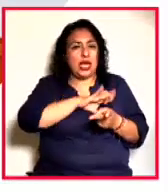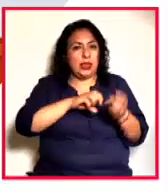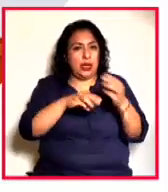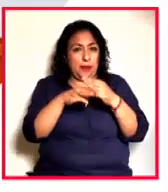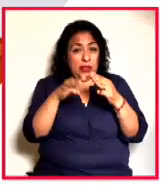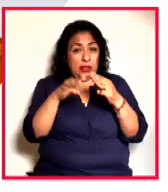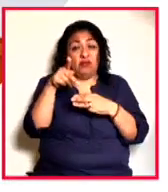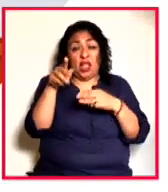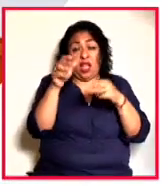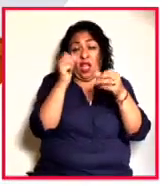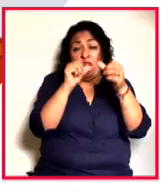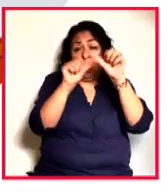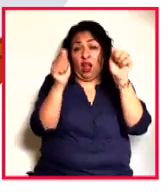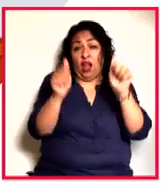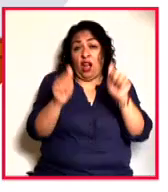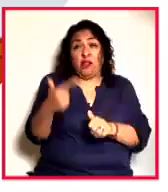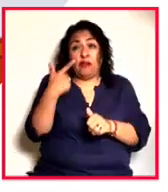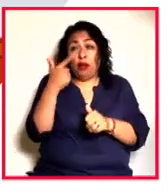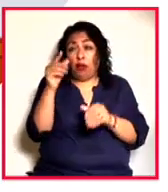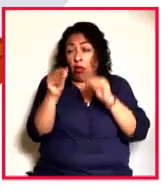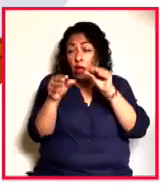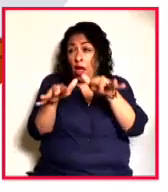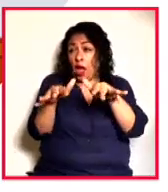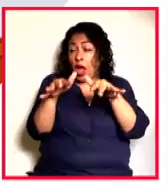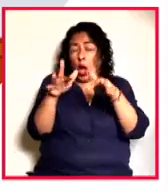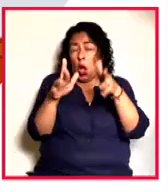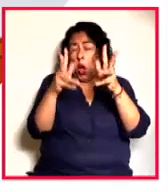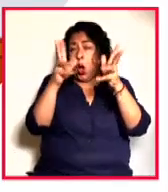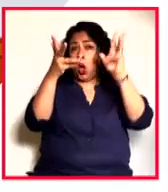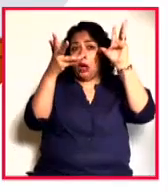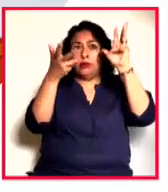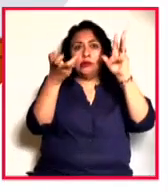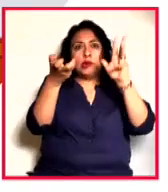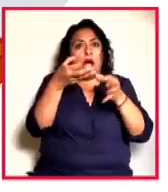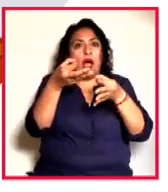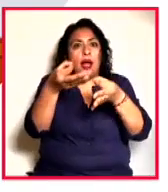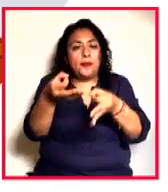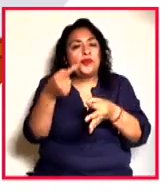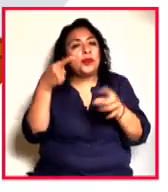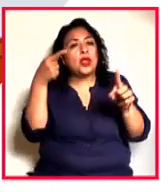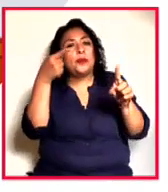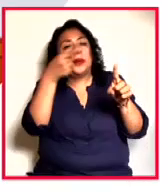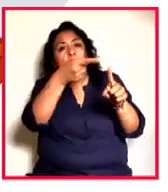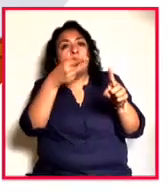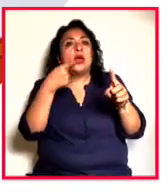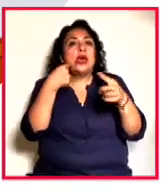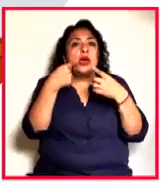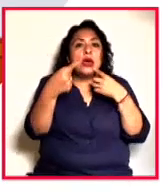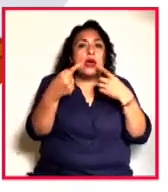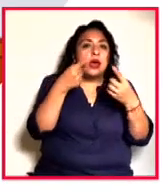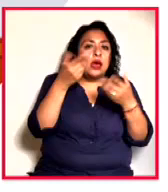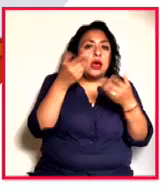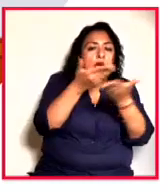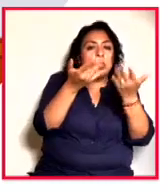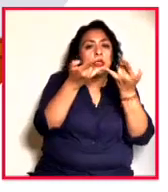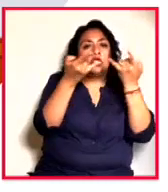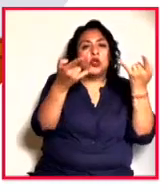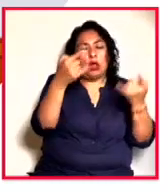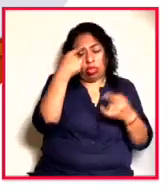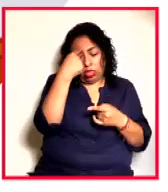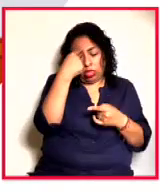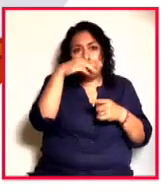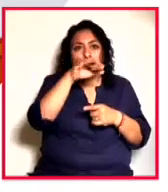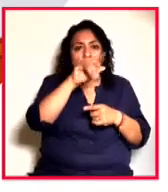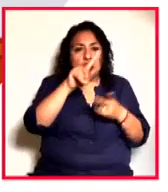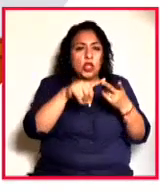obra se fundamenta en el atractivo estético del desastre. Su objetivo es establecer un diálogo entre los mitos, la civilización